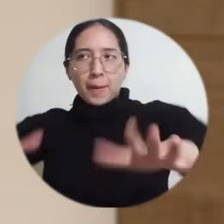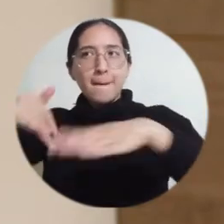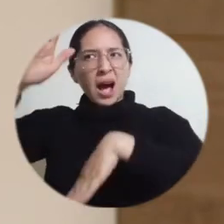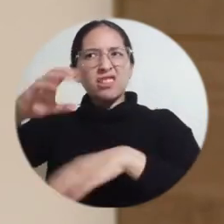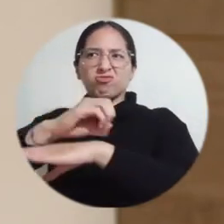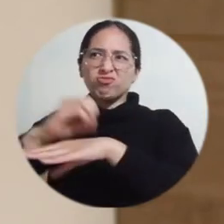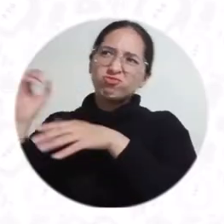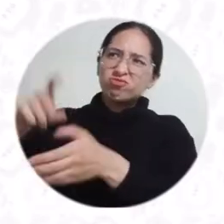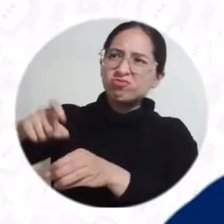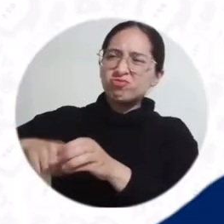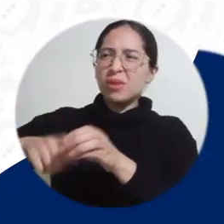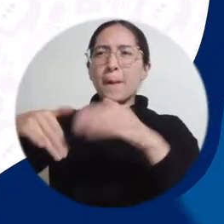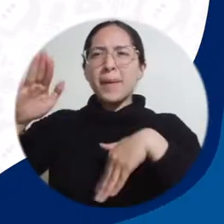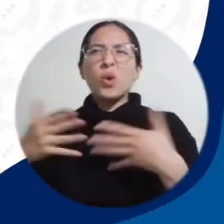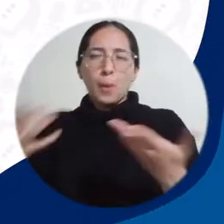organización juvenil.